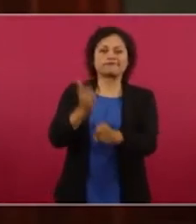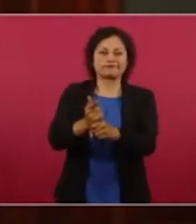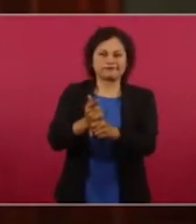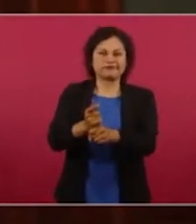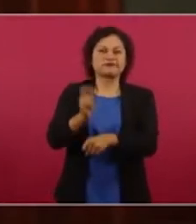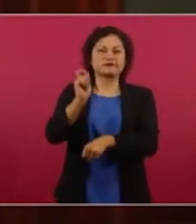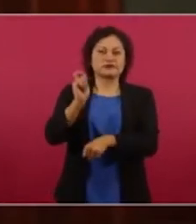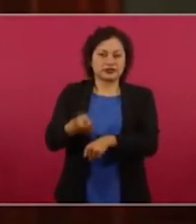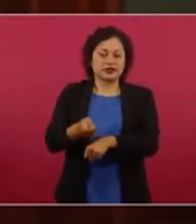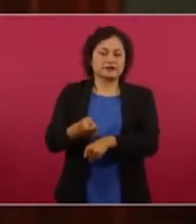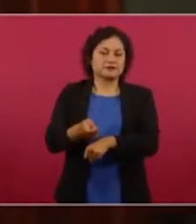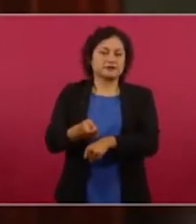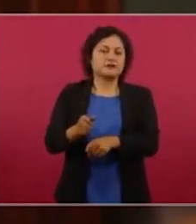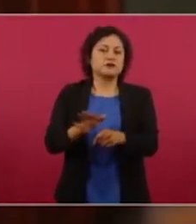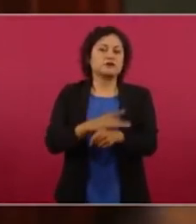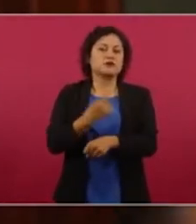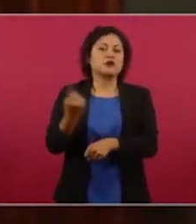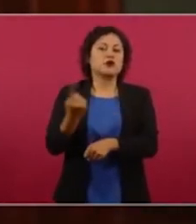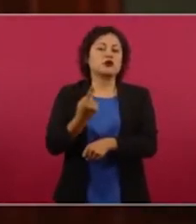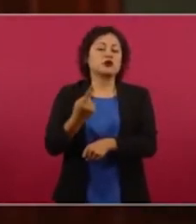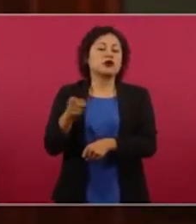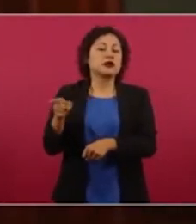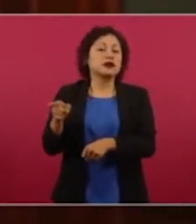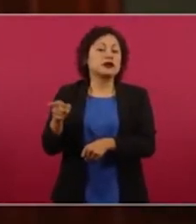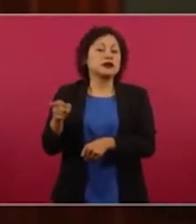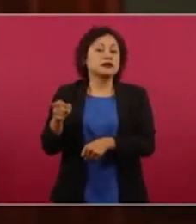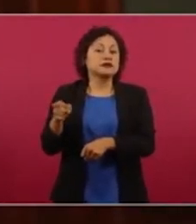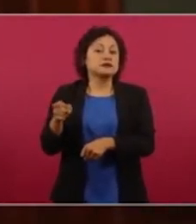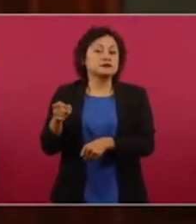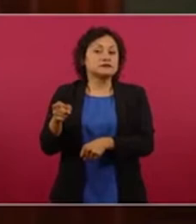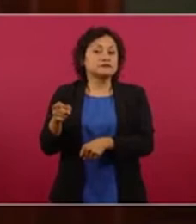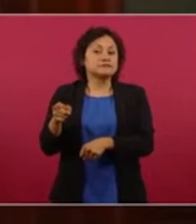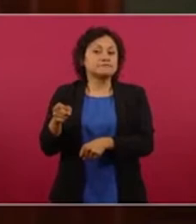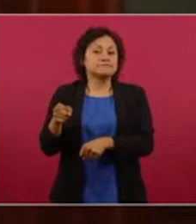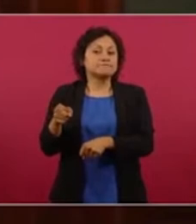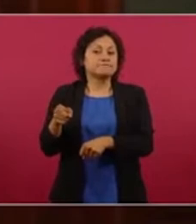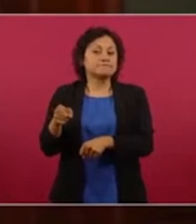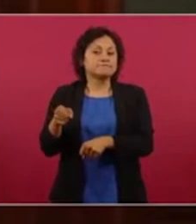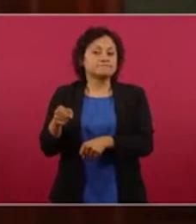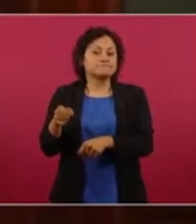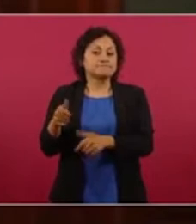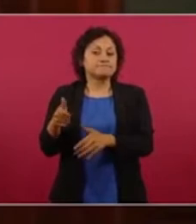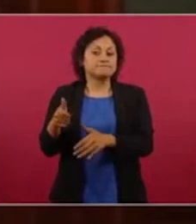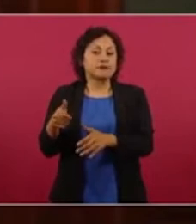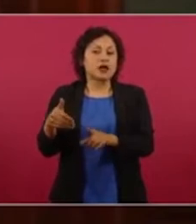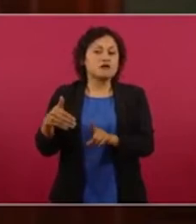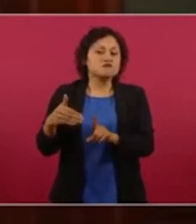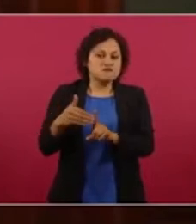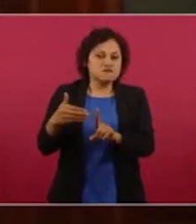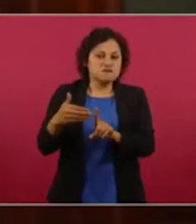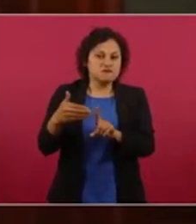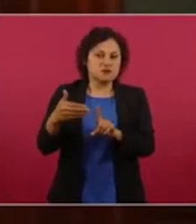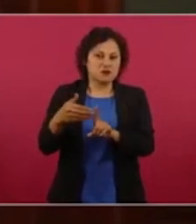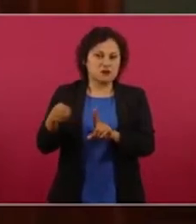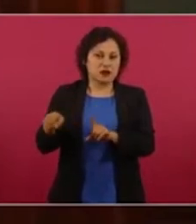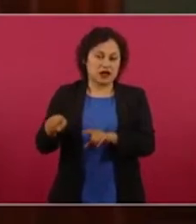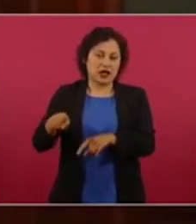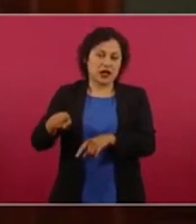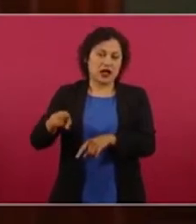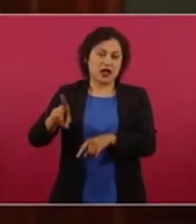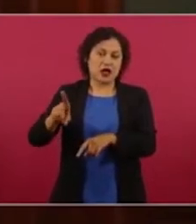e intentos de extorsión que según ella ejerció en su contra los esposos López Dóriga